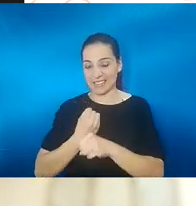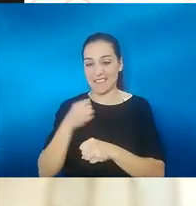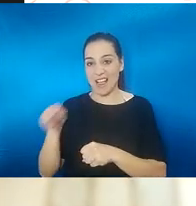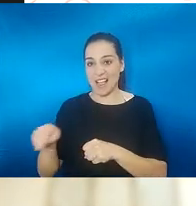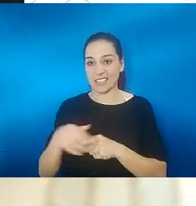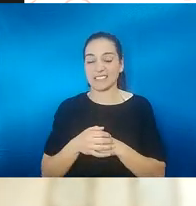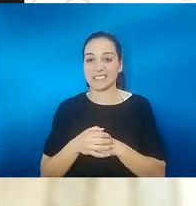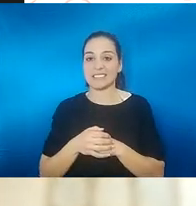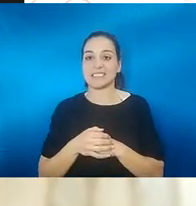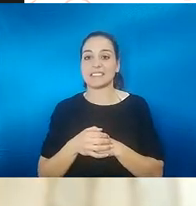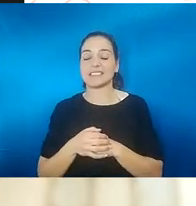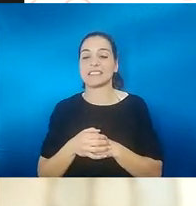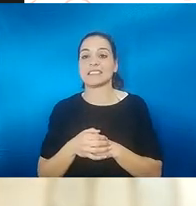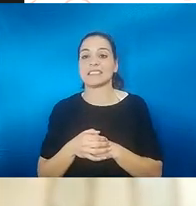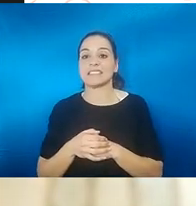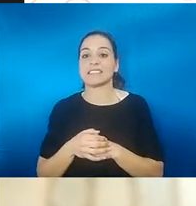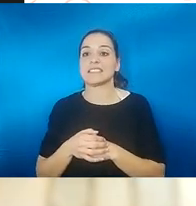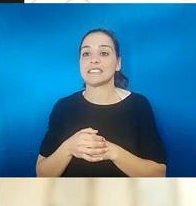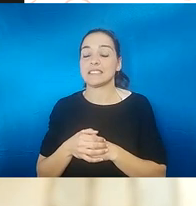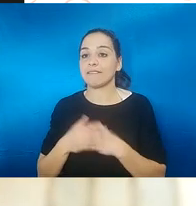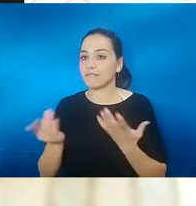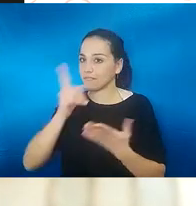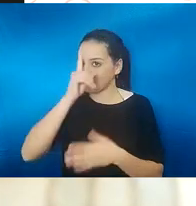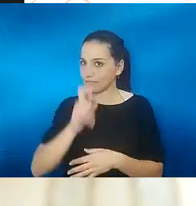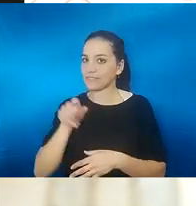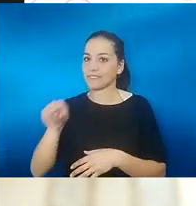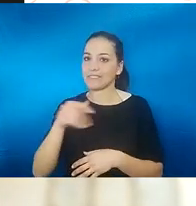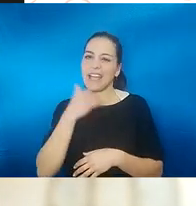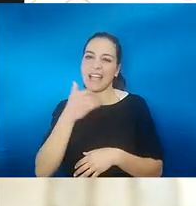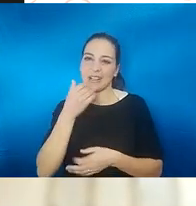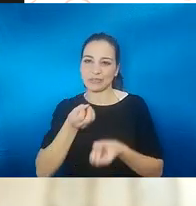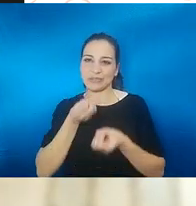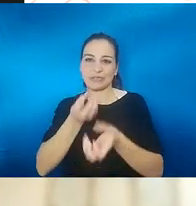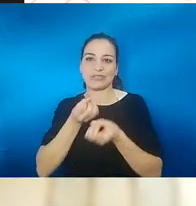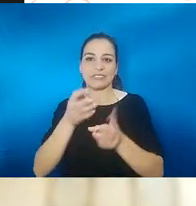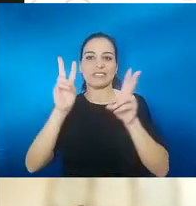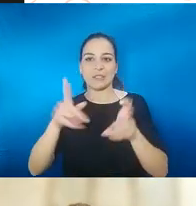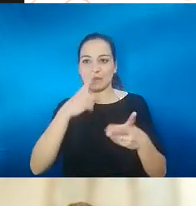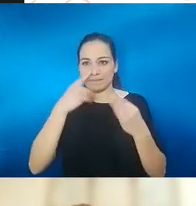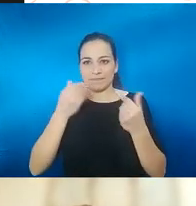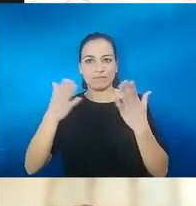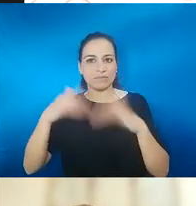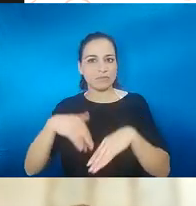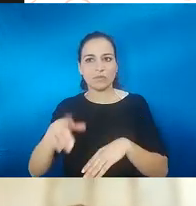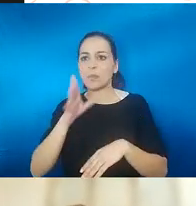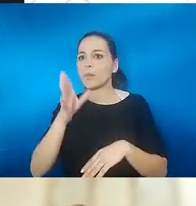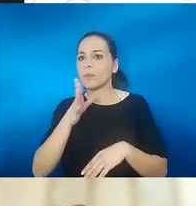Y yo creo que nos tiene que contar qué es la anosmia, por qué se produce,